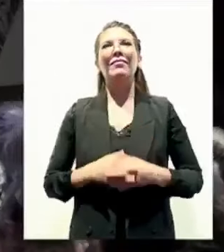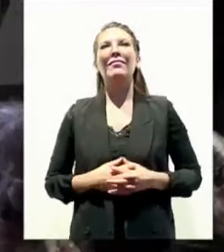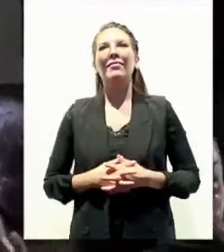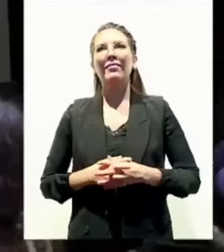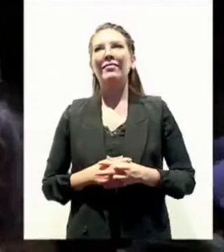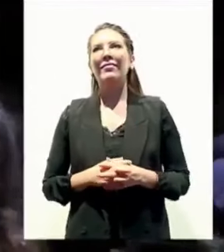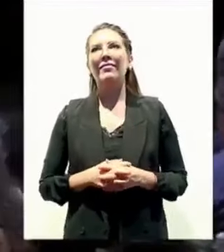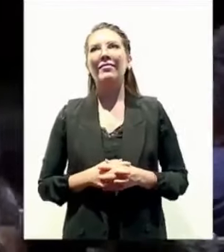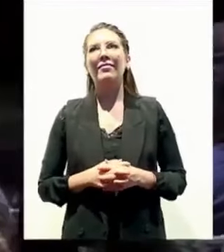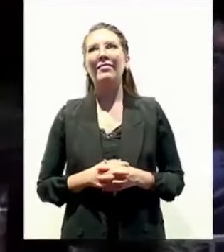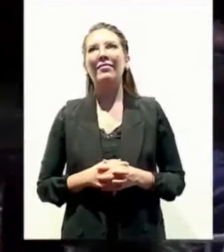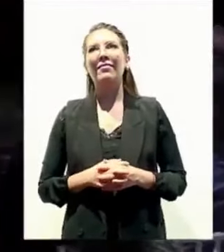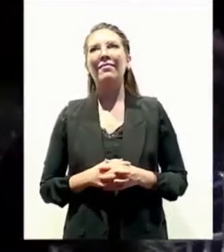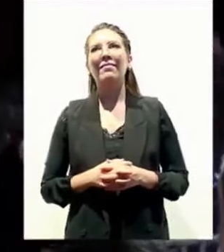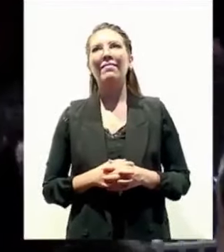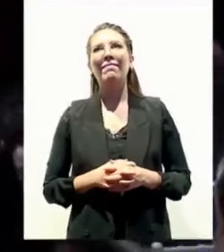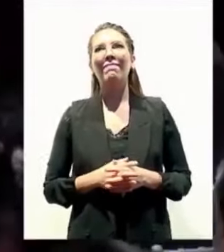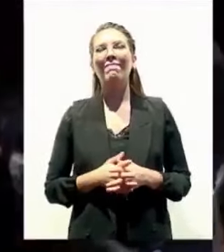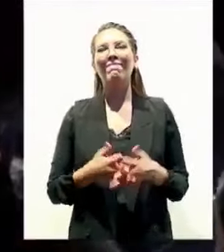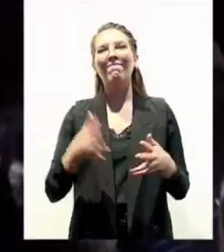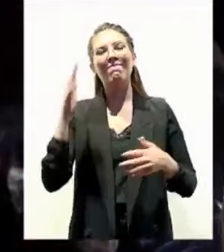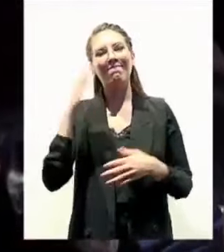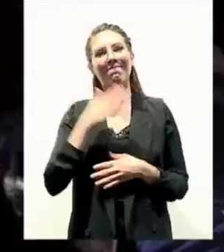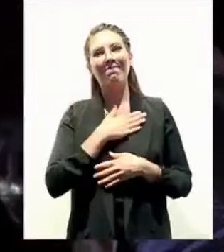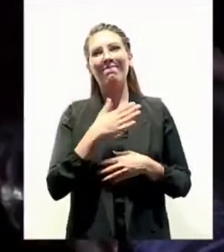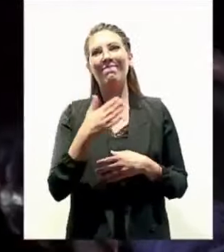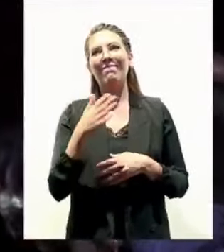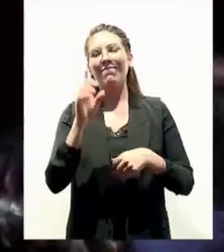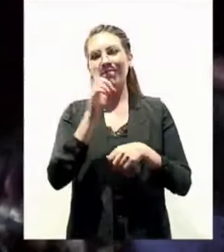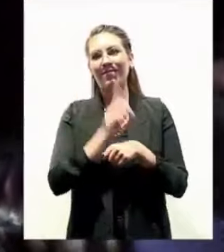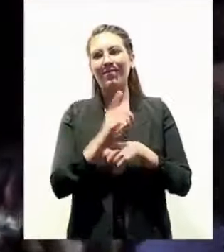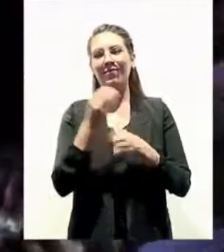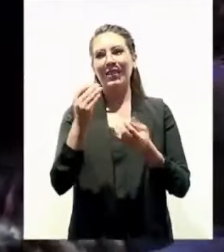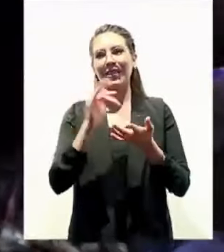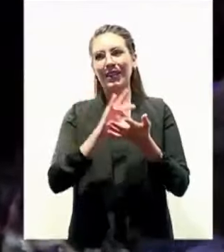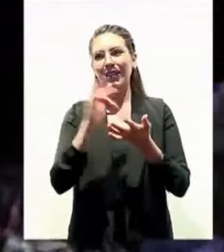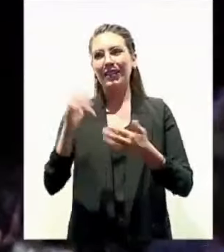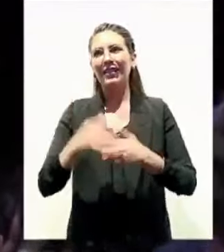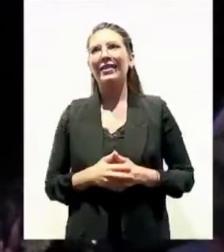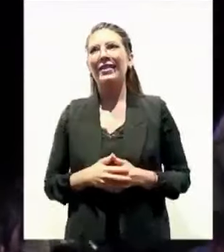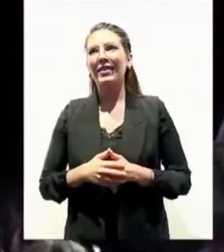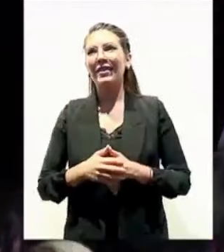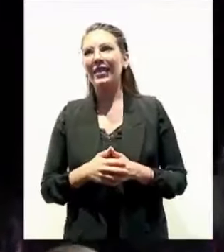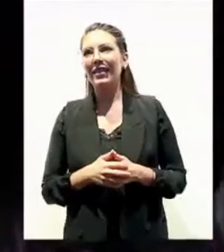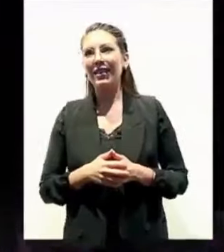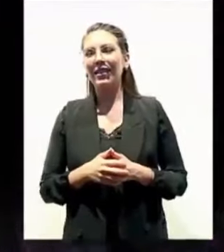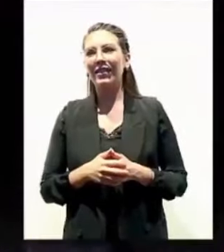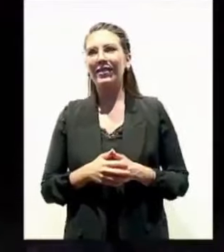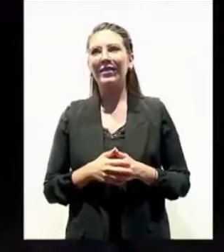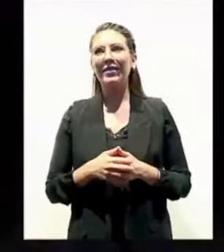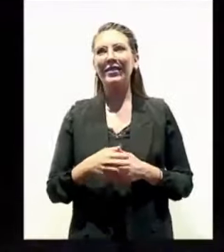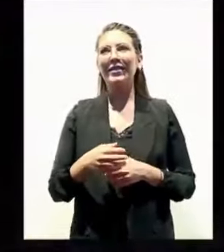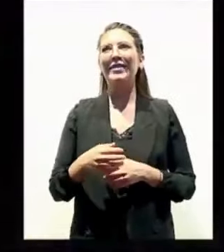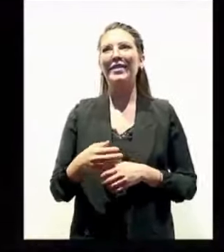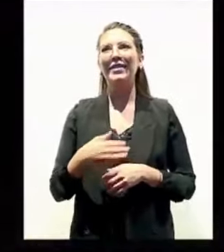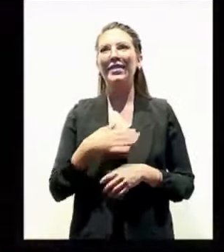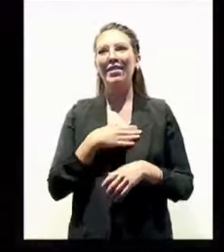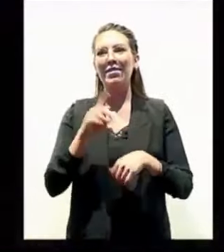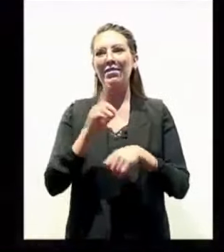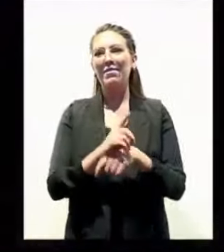Muchas gracias. Buen día, buen día, muchas gracias. Bueno, quisiera yo agregar que